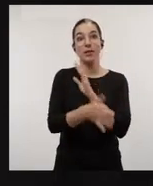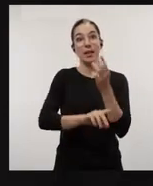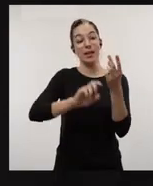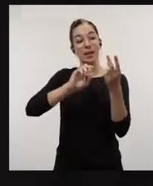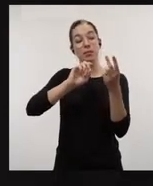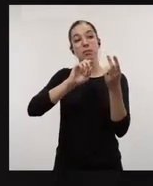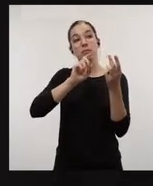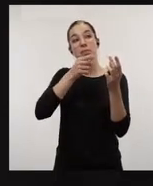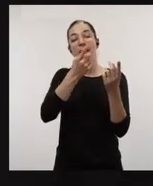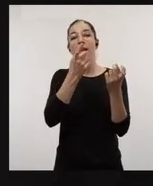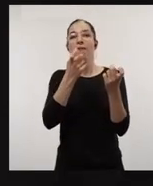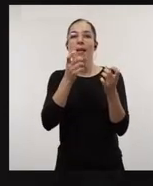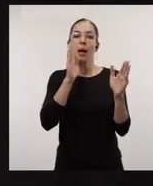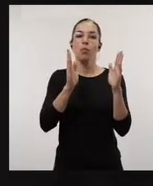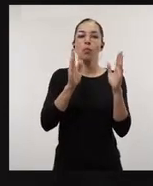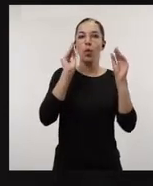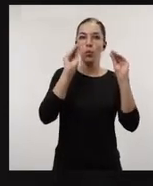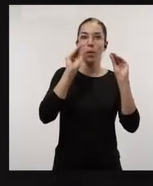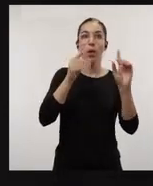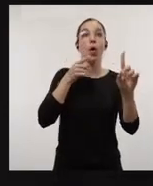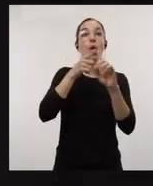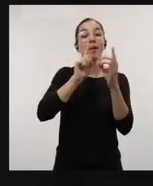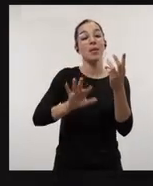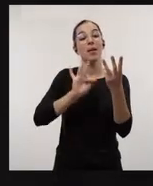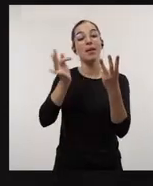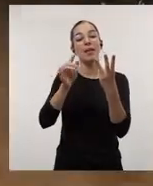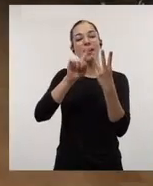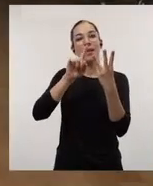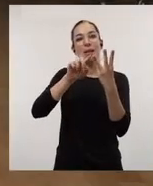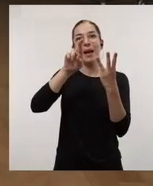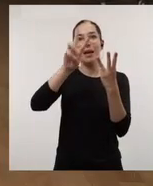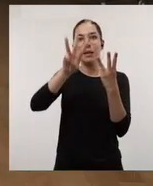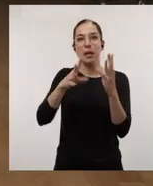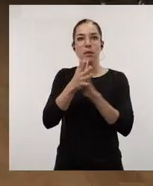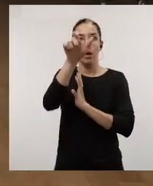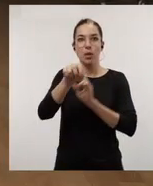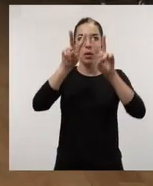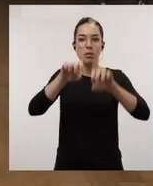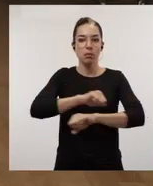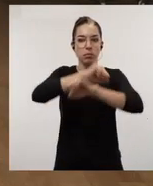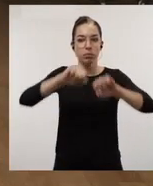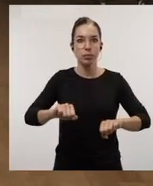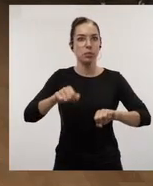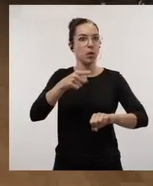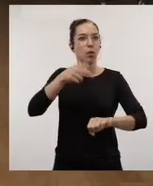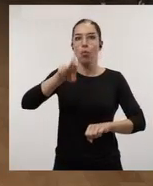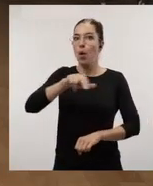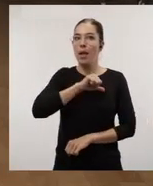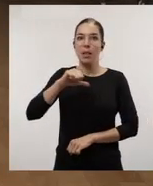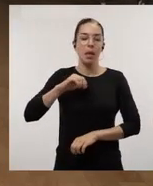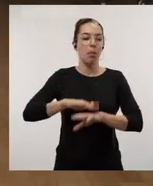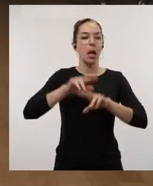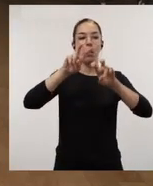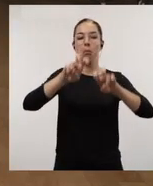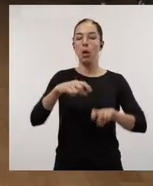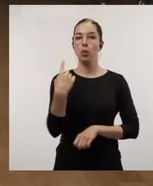un periodo de formación también para llegar a un R3, donde es un investigador consolidado, donde ya es independiente en su